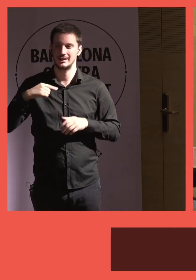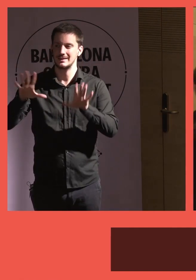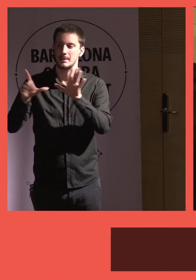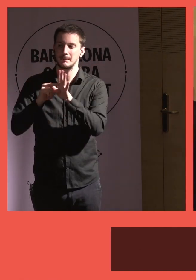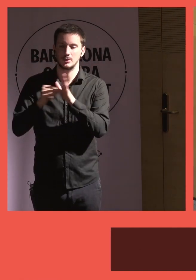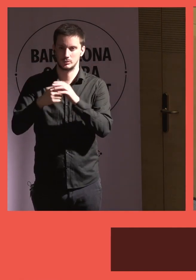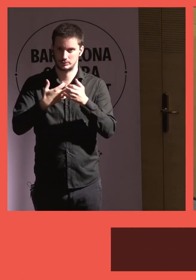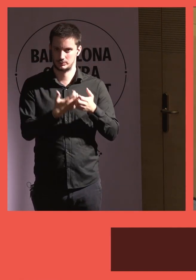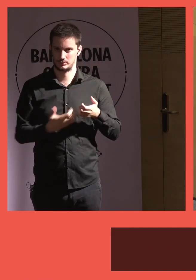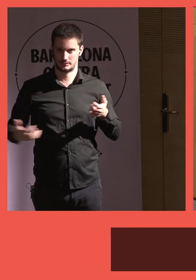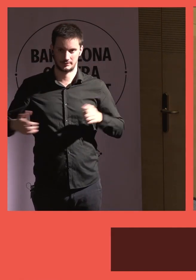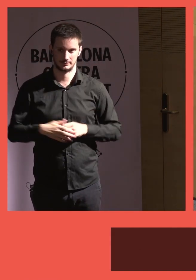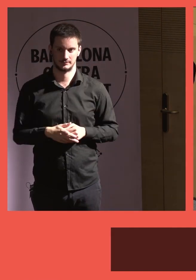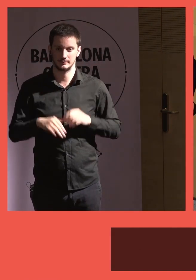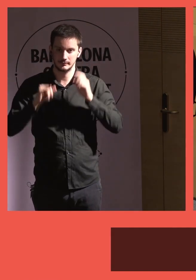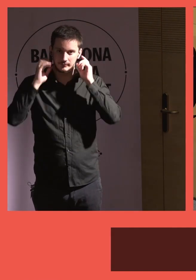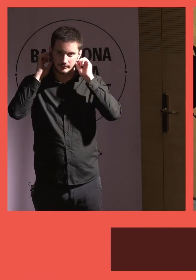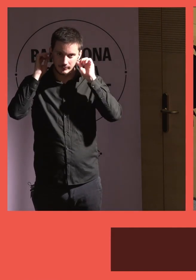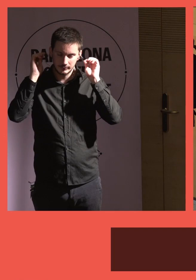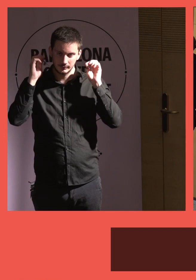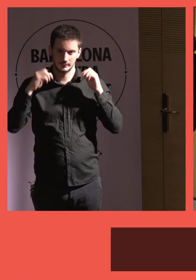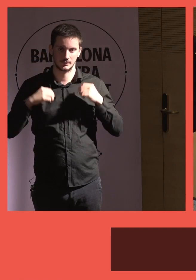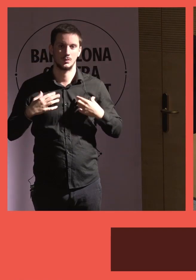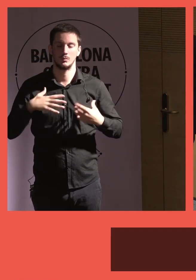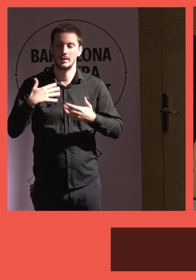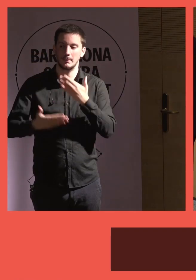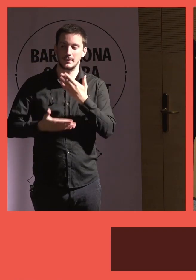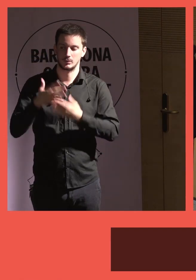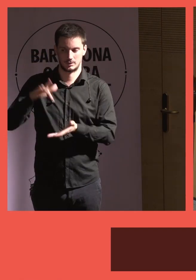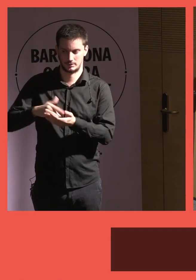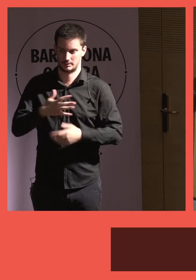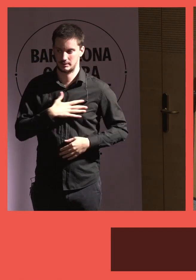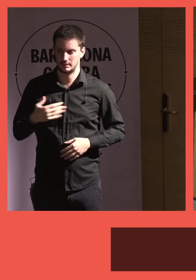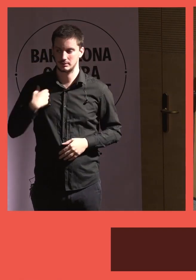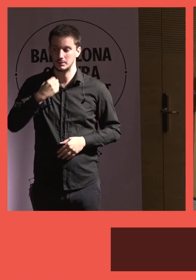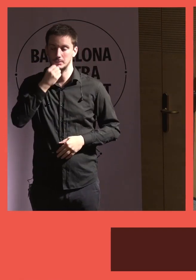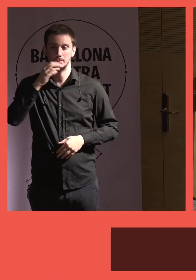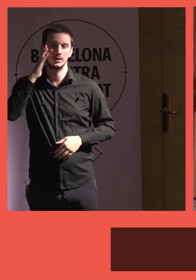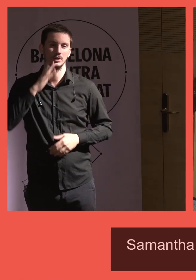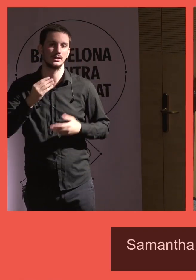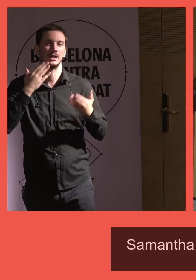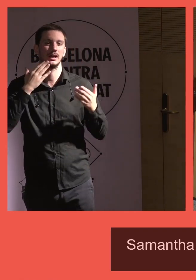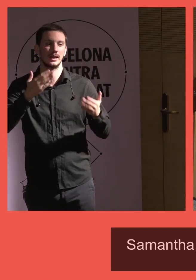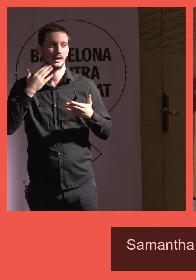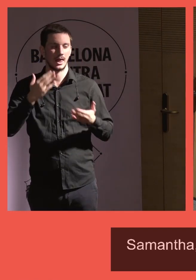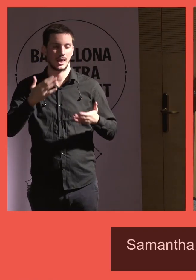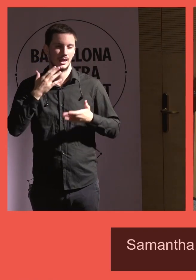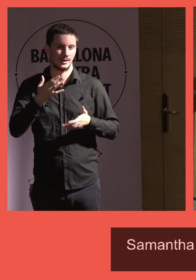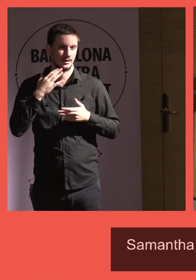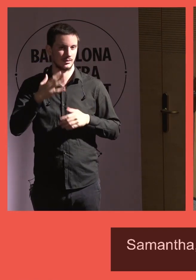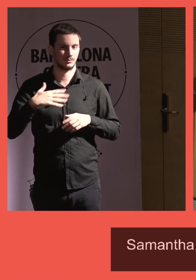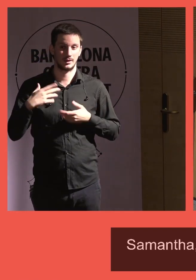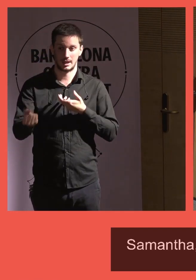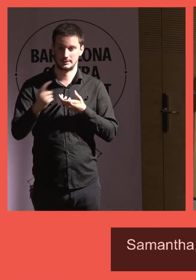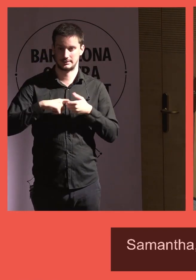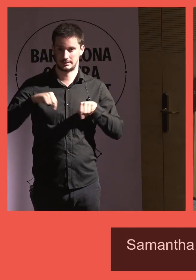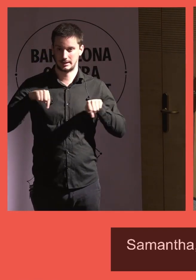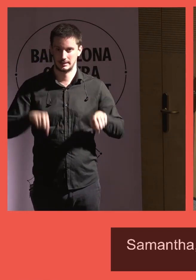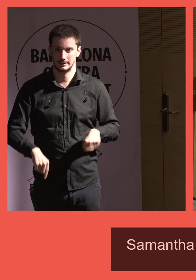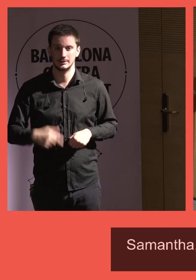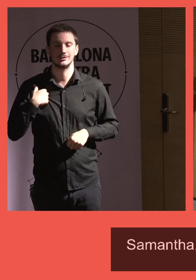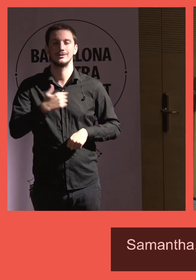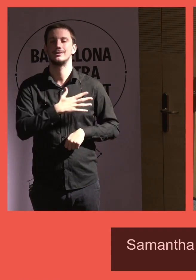tienes diez minutos y puedes empezar cuando quieras. Vale, pues buenos días, muchas gracias por dejarnos asistir aquí.